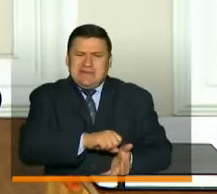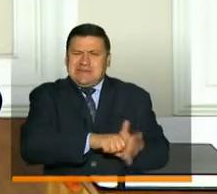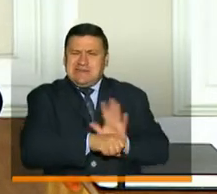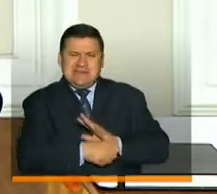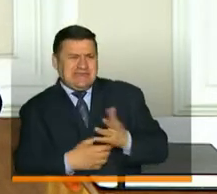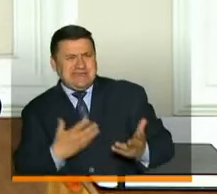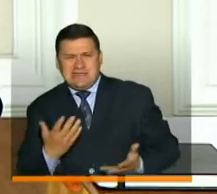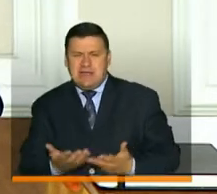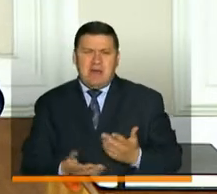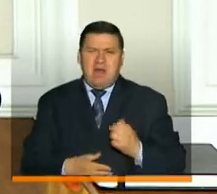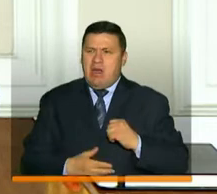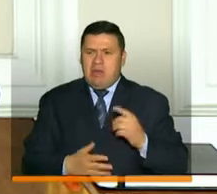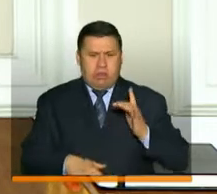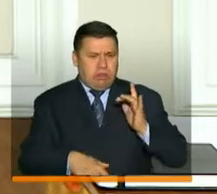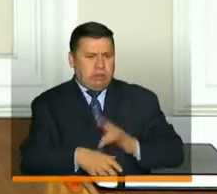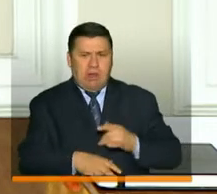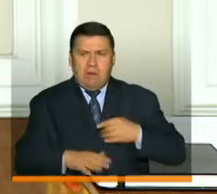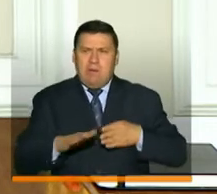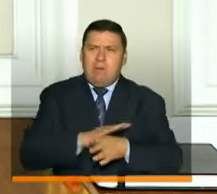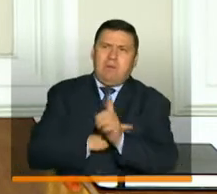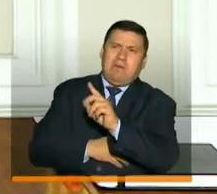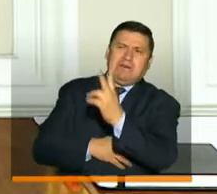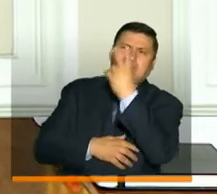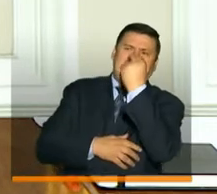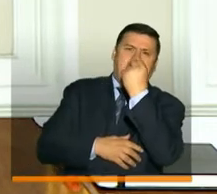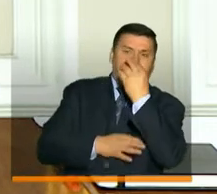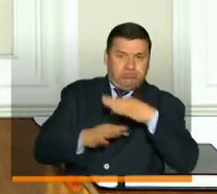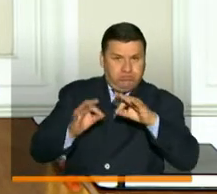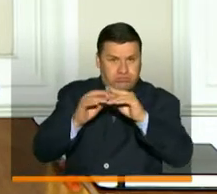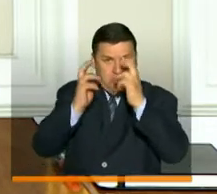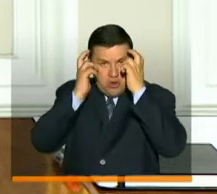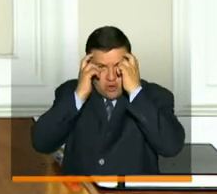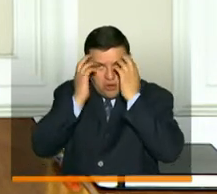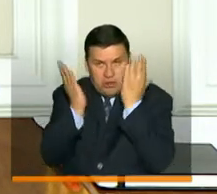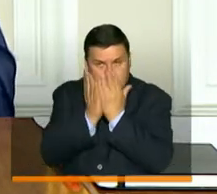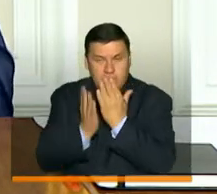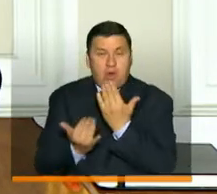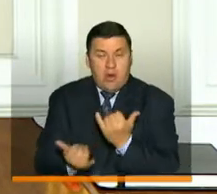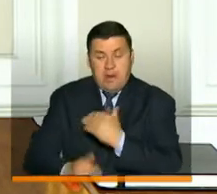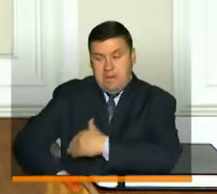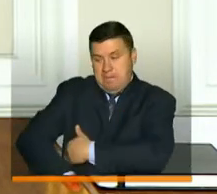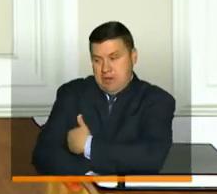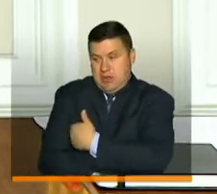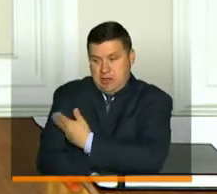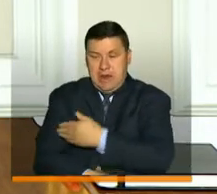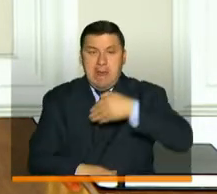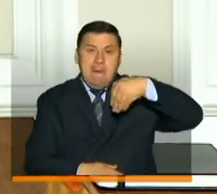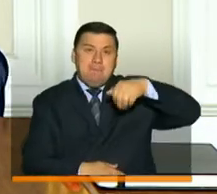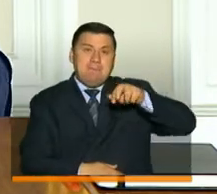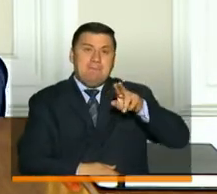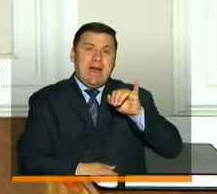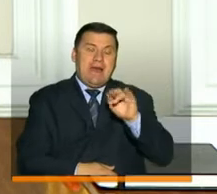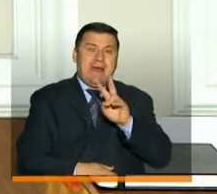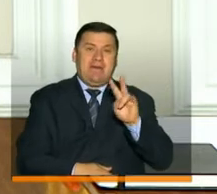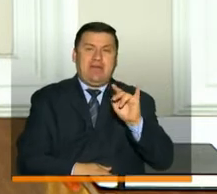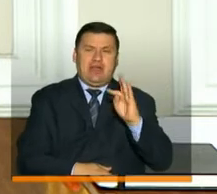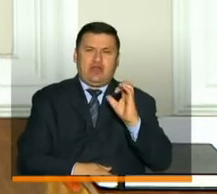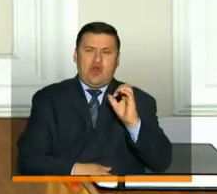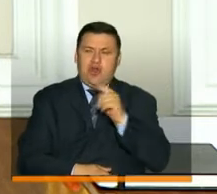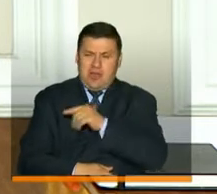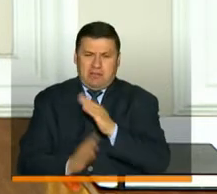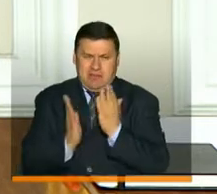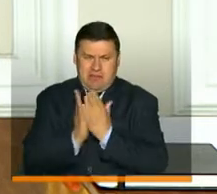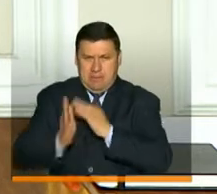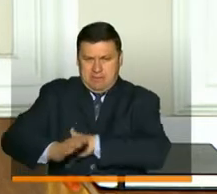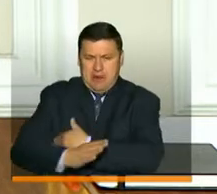eso implique sacrificar el acceso al conocimiento. Hoy le he pedido a la ministra María Victoria Angulo que les comparta a